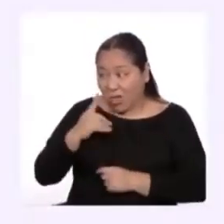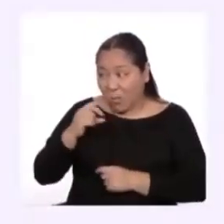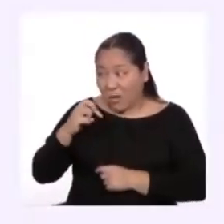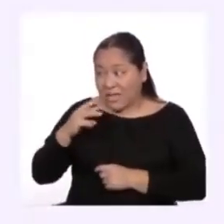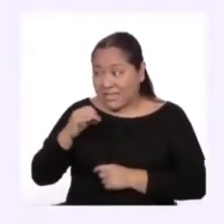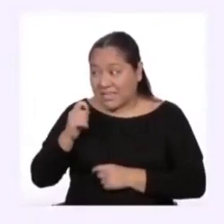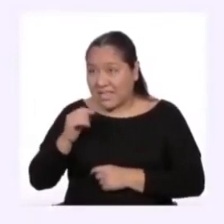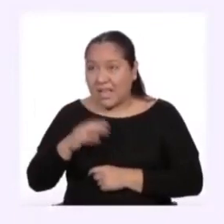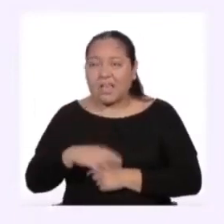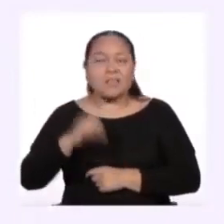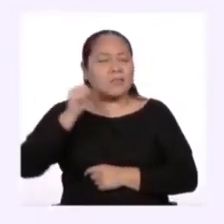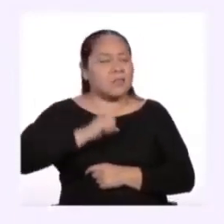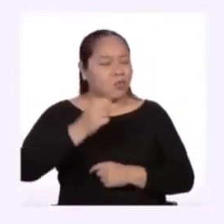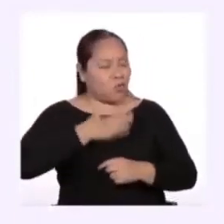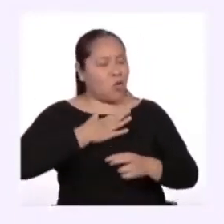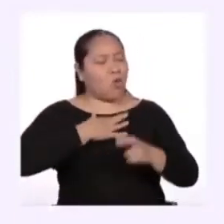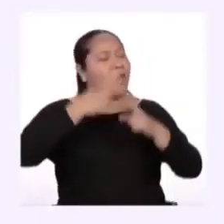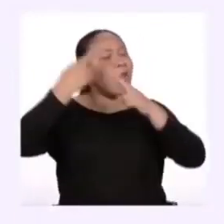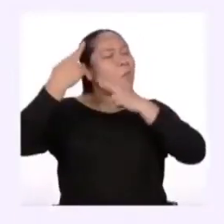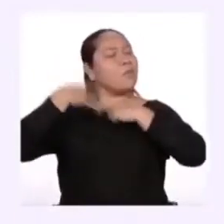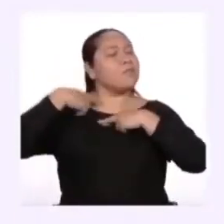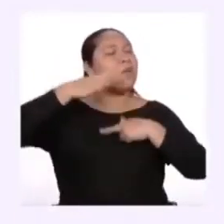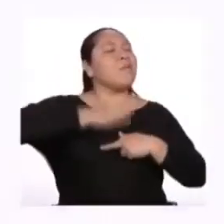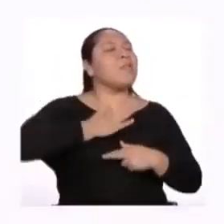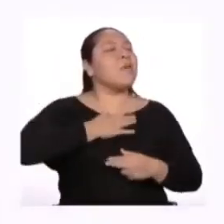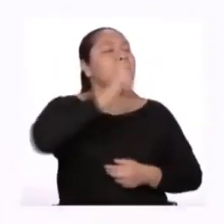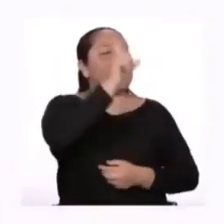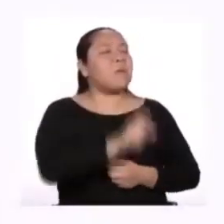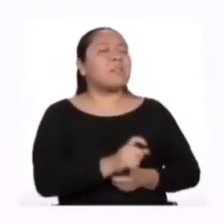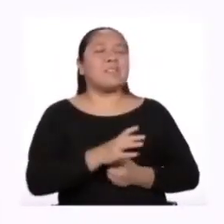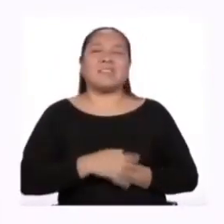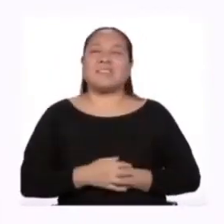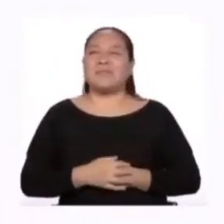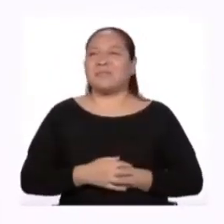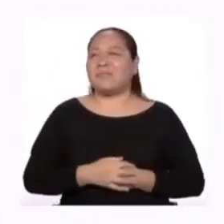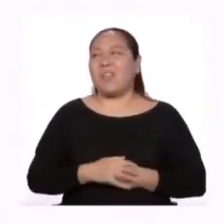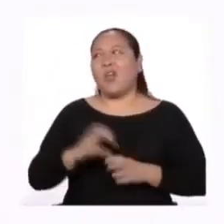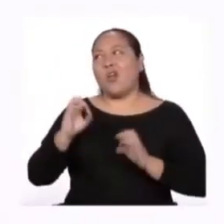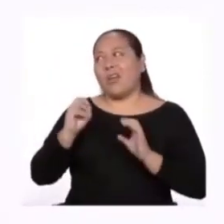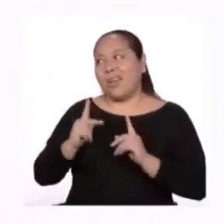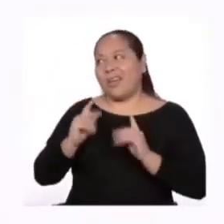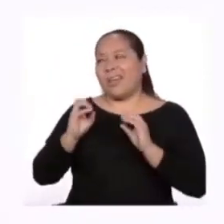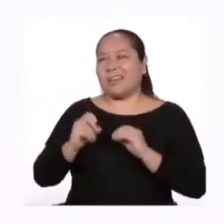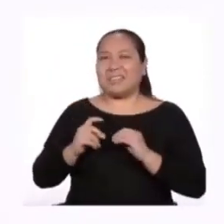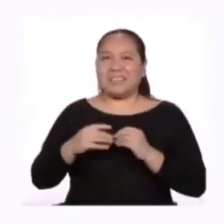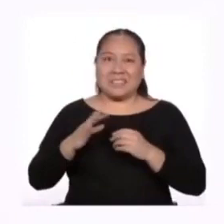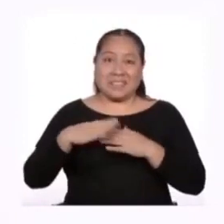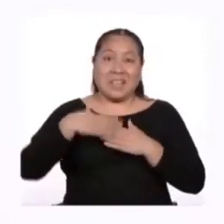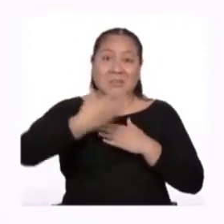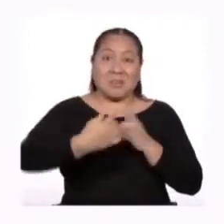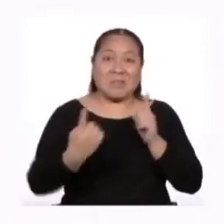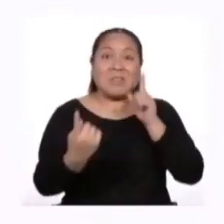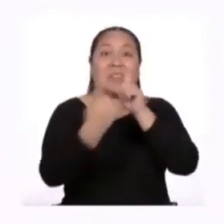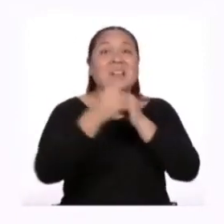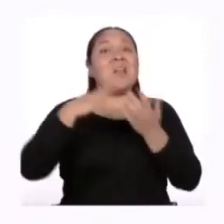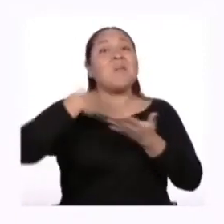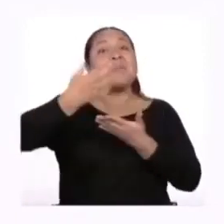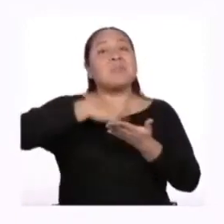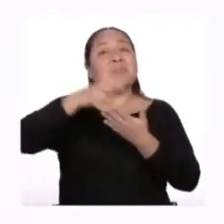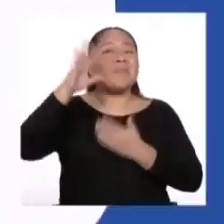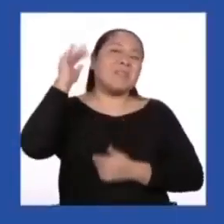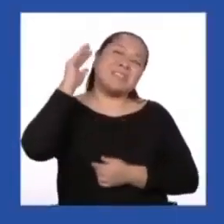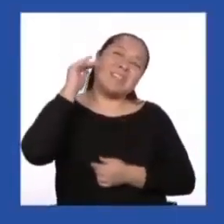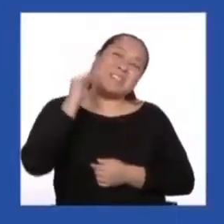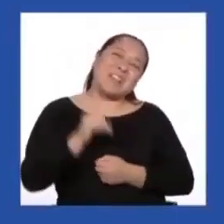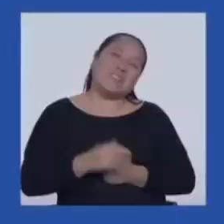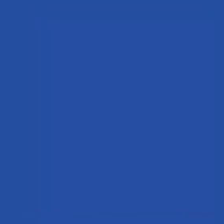¡Yo soy responsable de mi humano! ¡Oh, oh, oh, oh, oh! Ok, ok. Nos vemos en la próxima sesión, chicos. ¡Chao, chao!